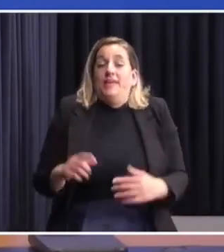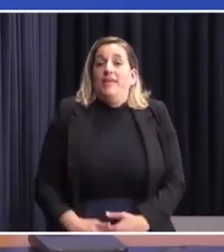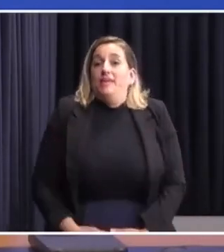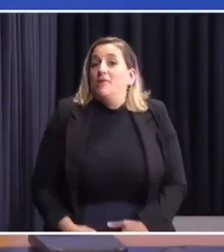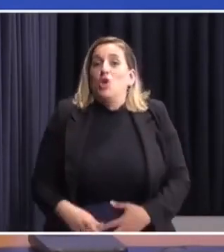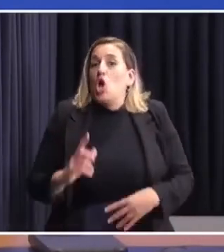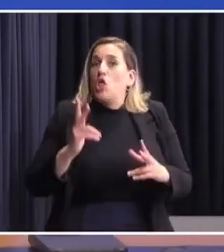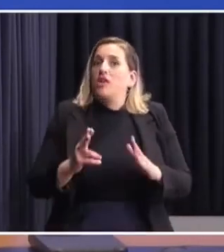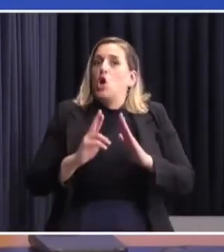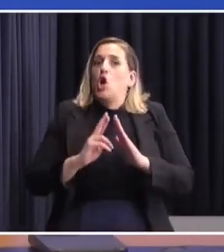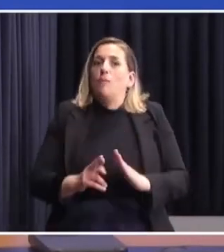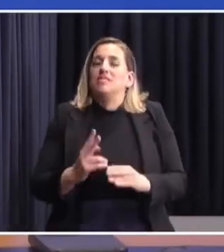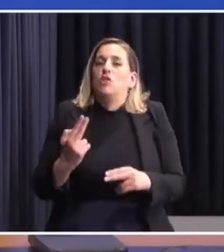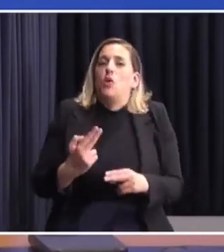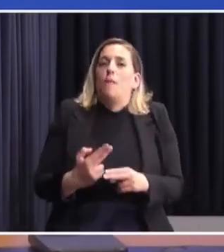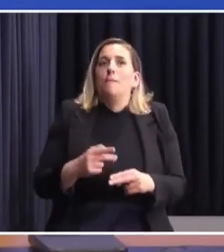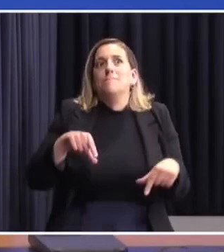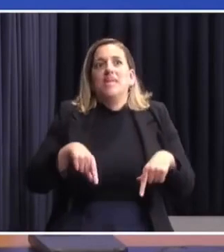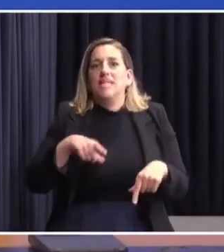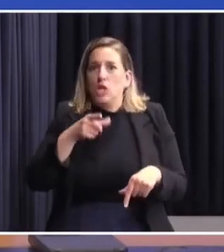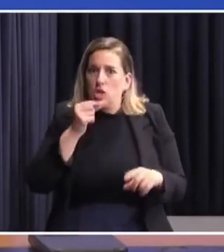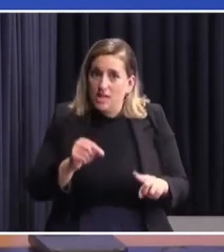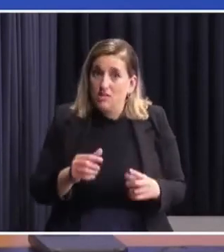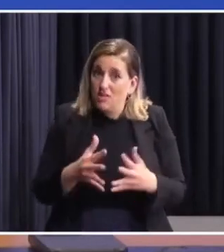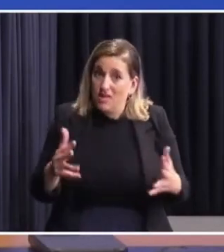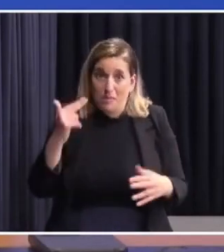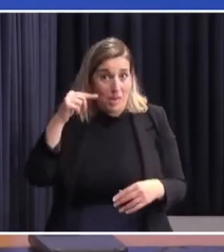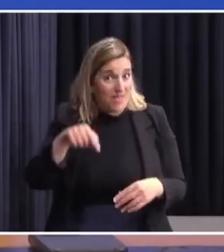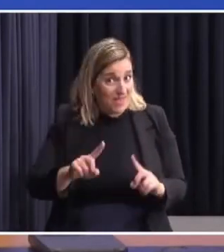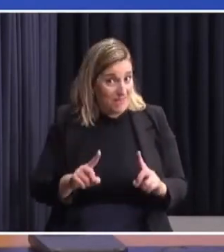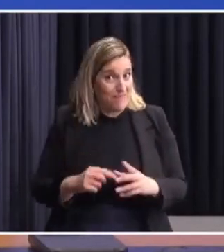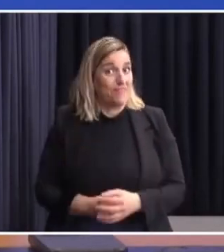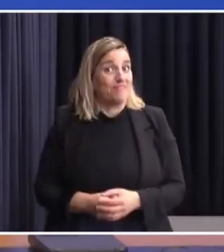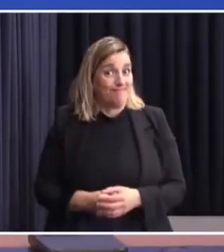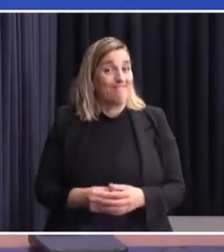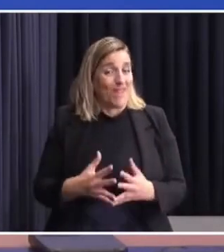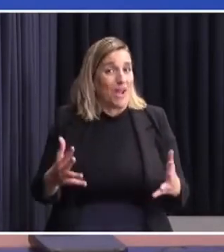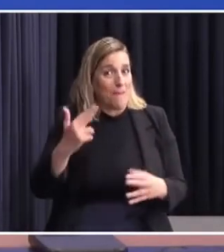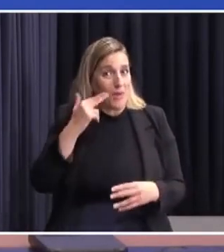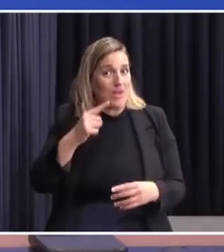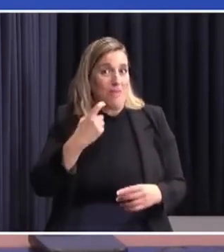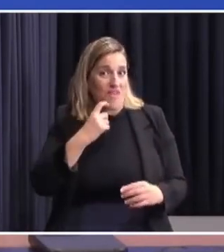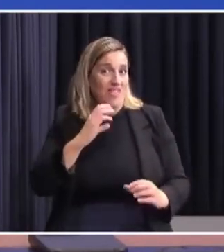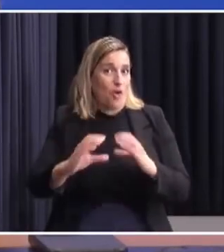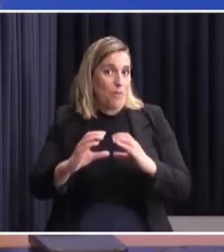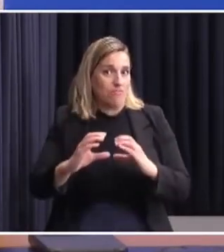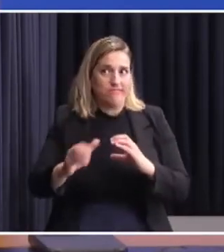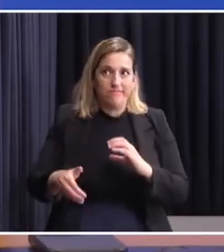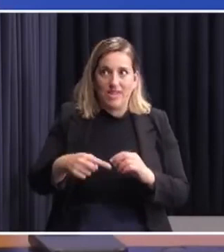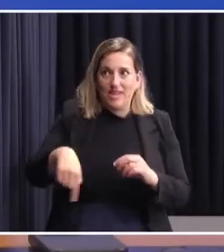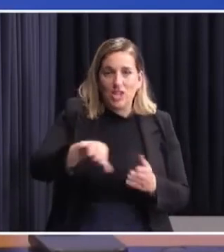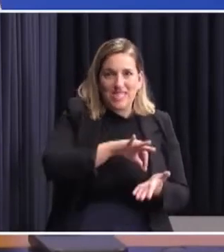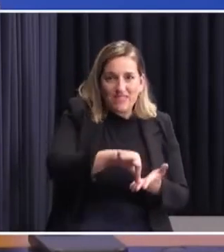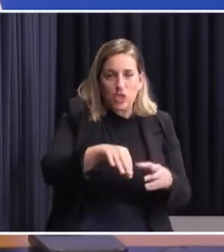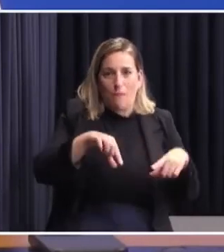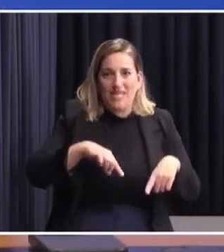No habló en nombre del Ministerio del Interior, que creo que el gran problema está ahí. El gran problema es la falta de comunicación entre los servicios del